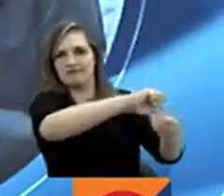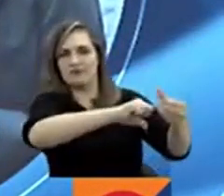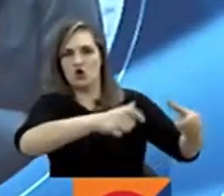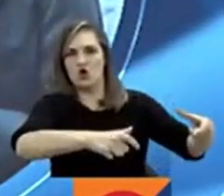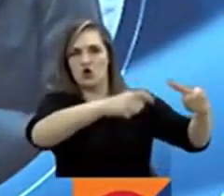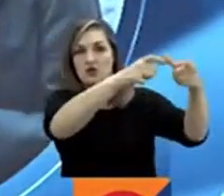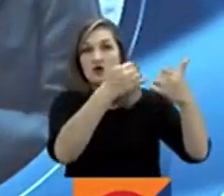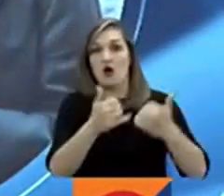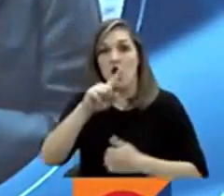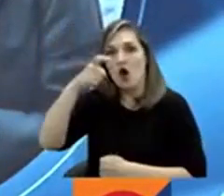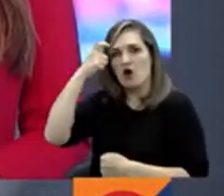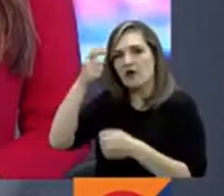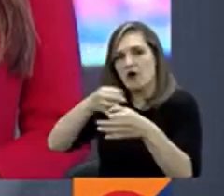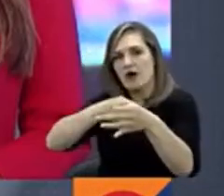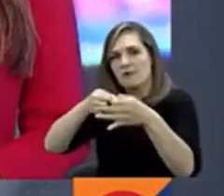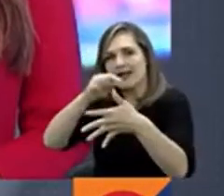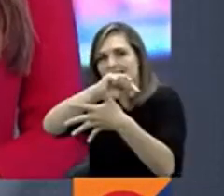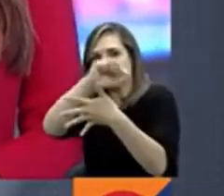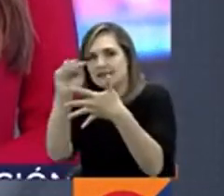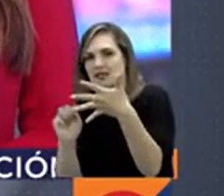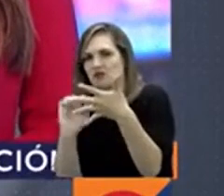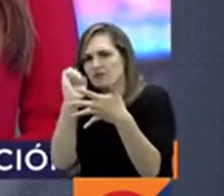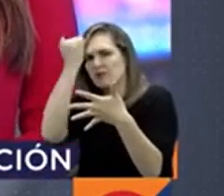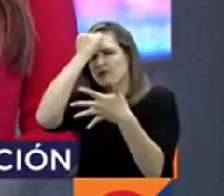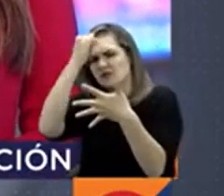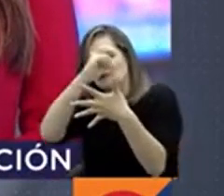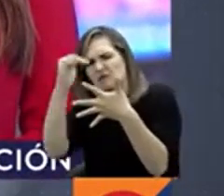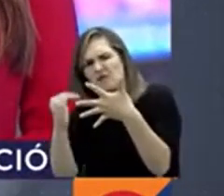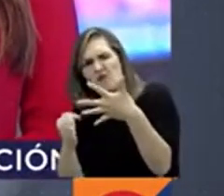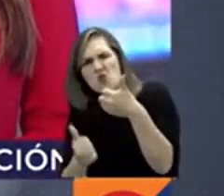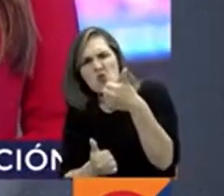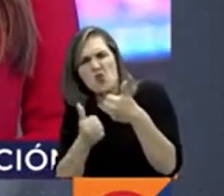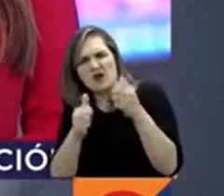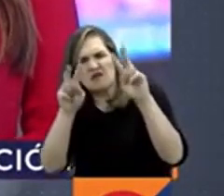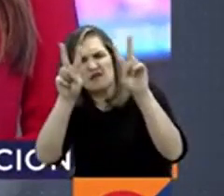este proyecto. Julie Pulgarín, buenas noches. Cuéntenos, ¿cuáles son estos pilares?